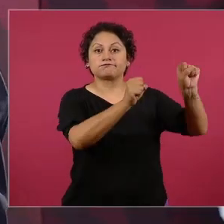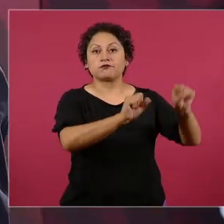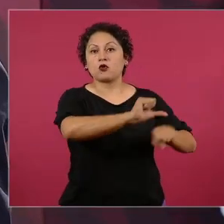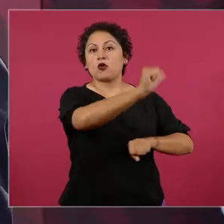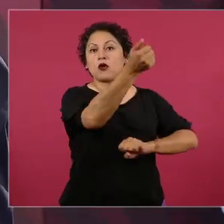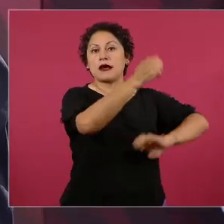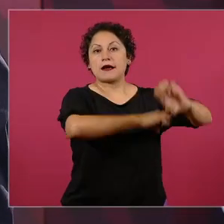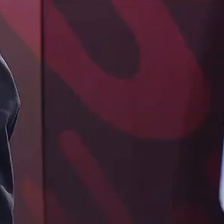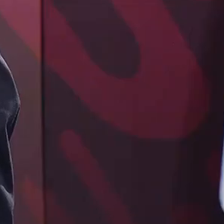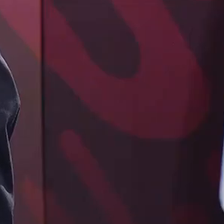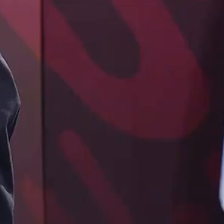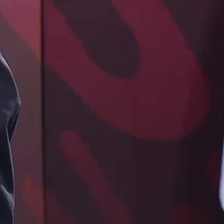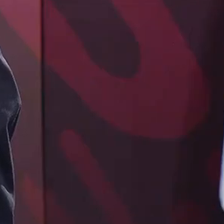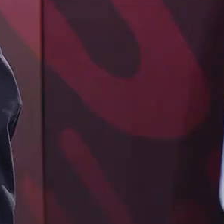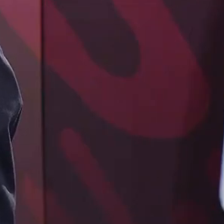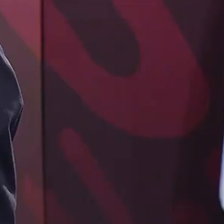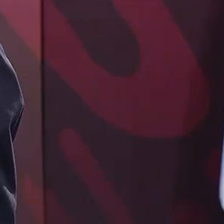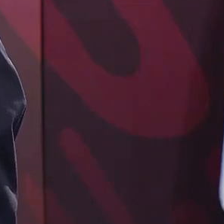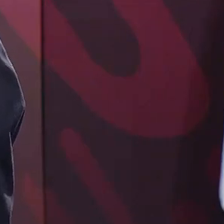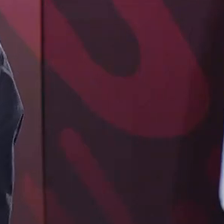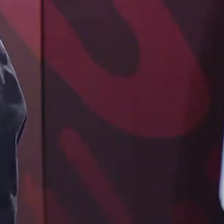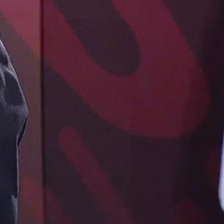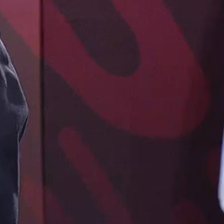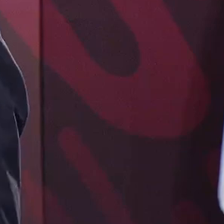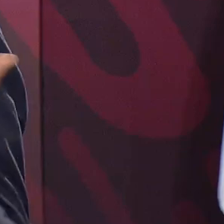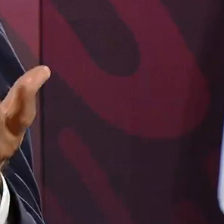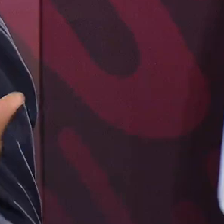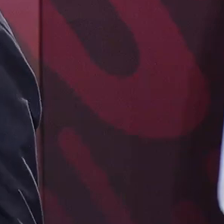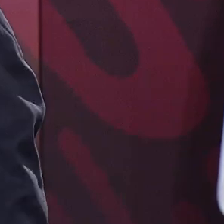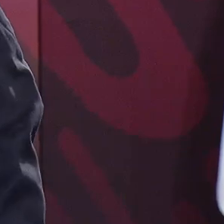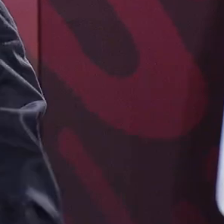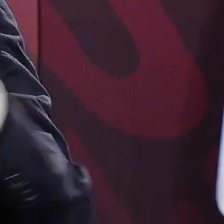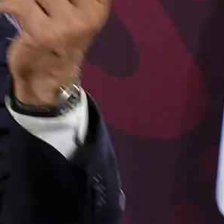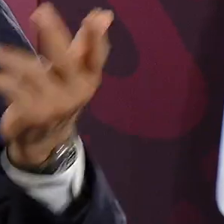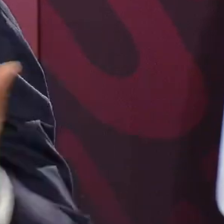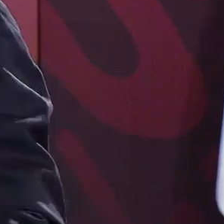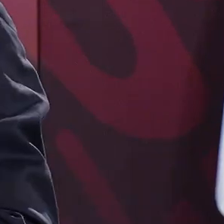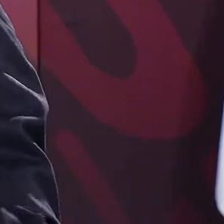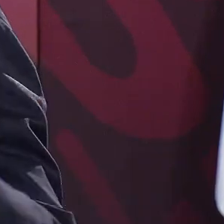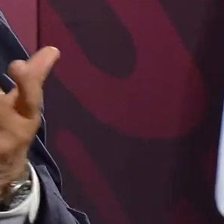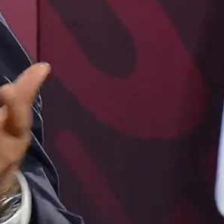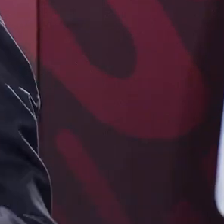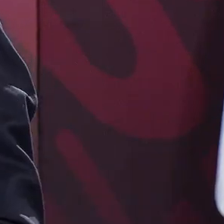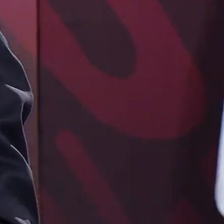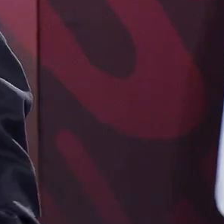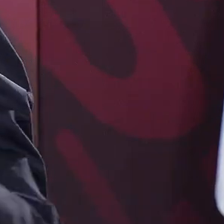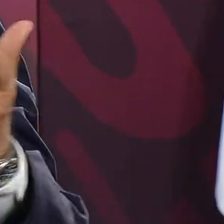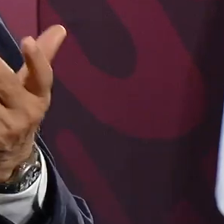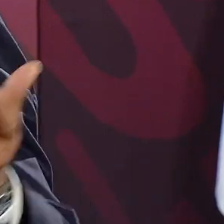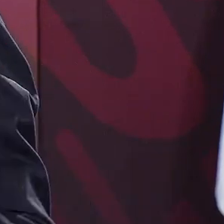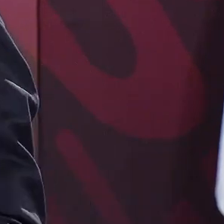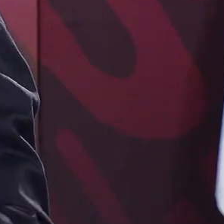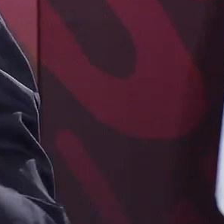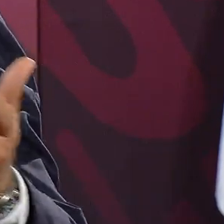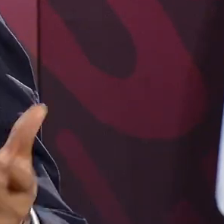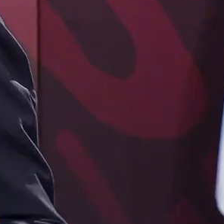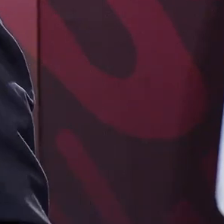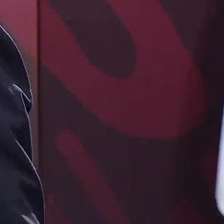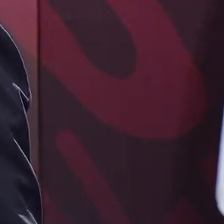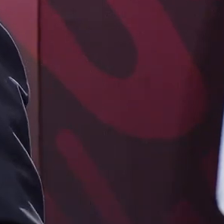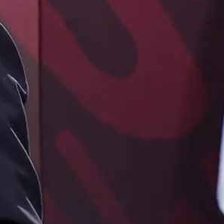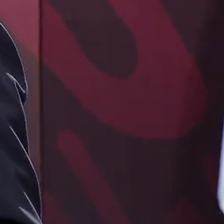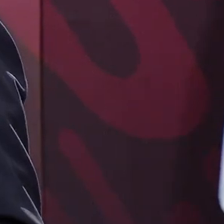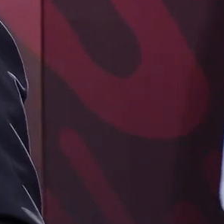nosotros no queremos que se sigan entregando